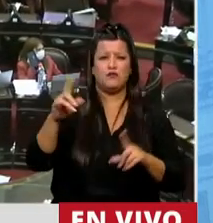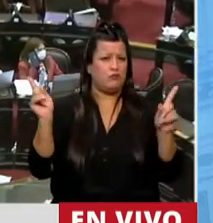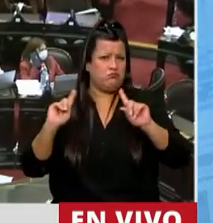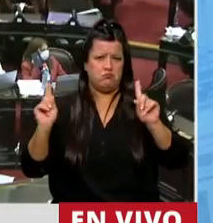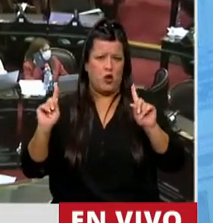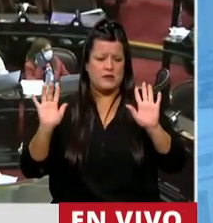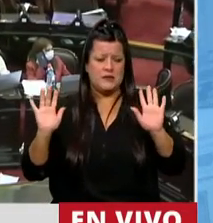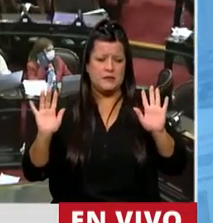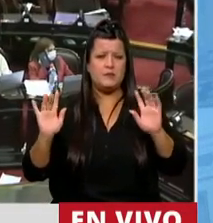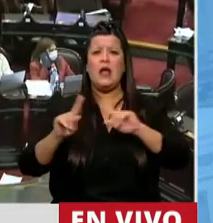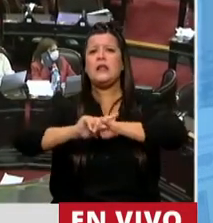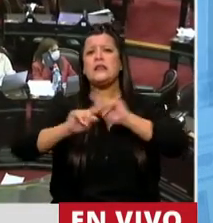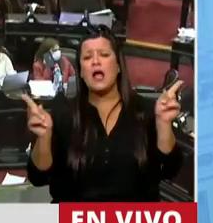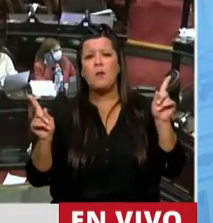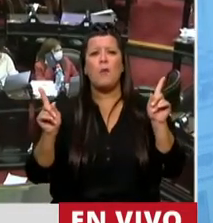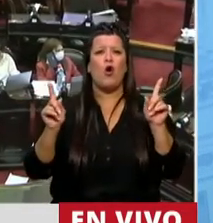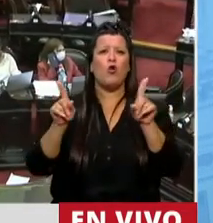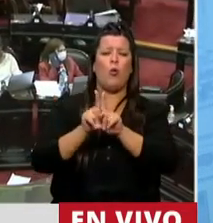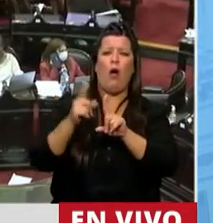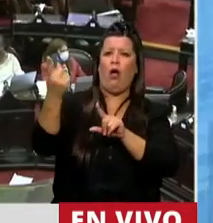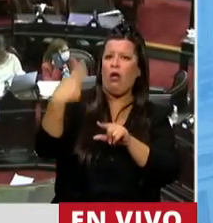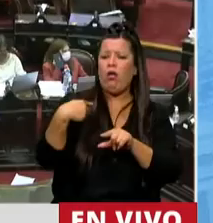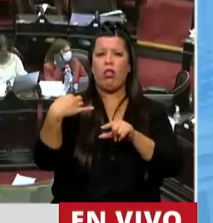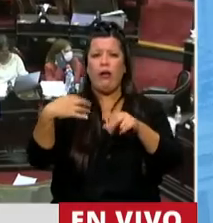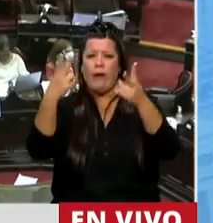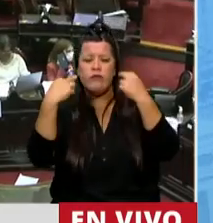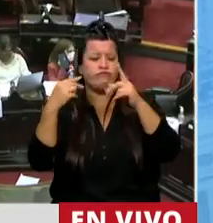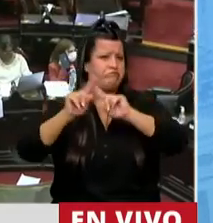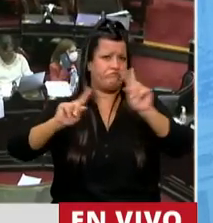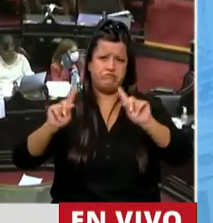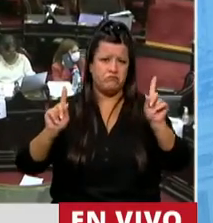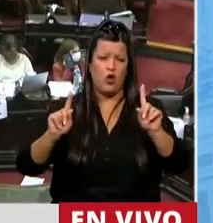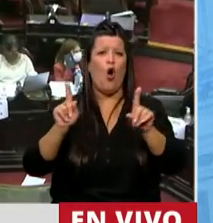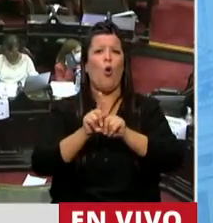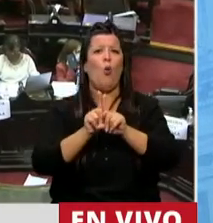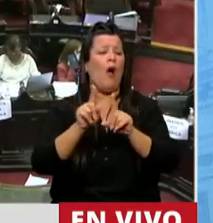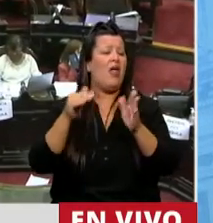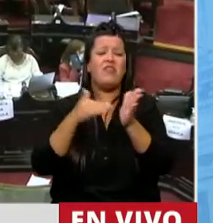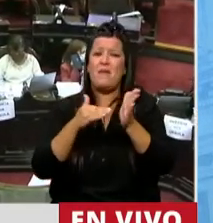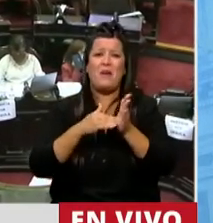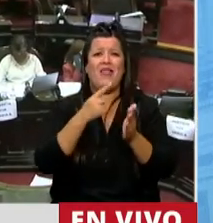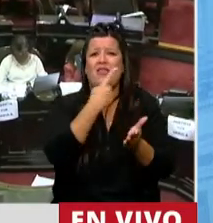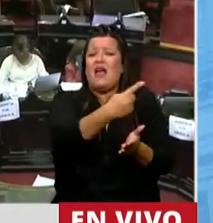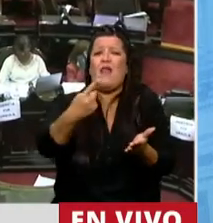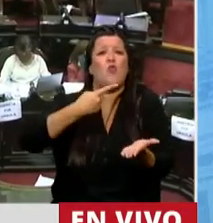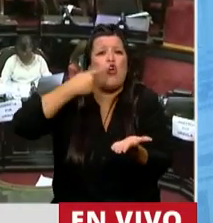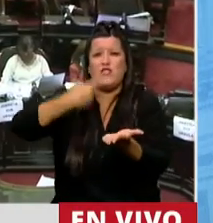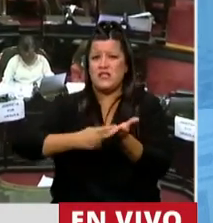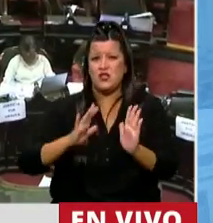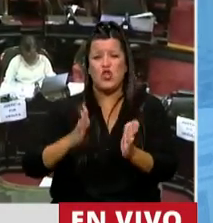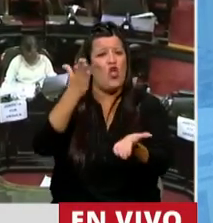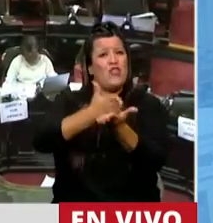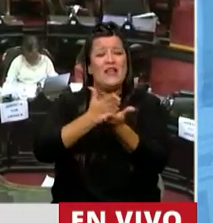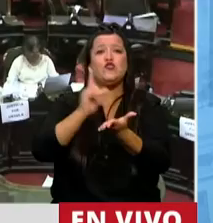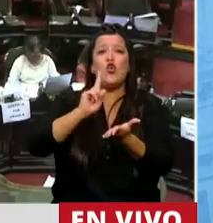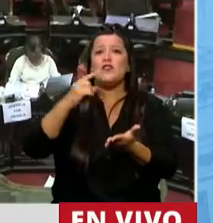ni es bajo ningún punto de vista, ni va a pasar por encima de la voluntad de nadie, es un derecho, no